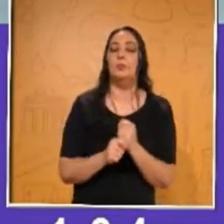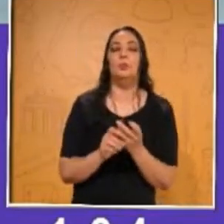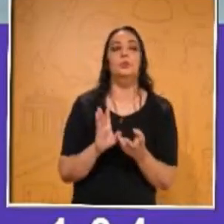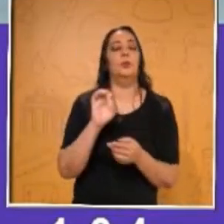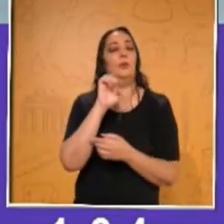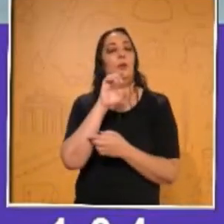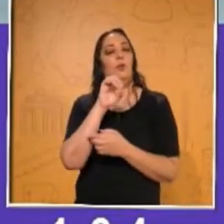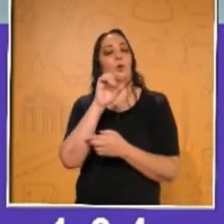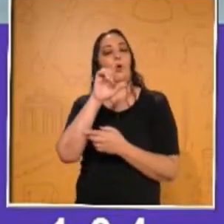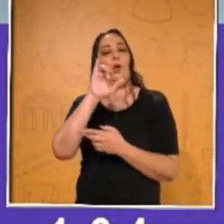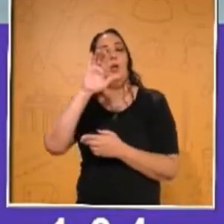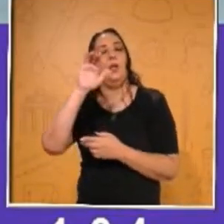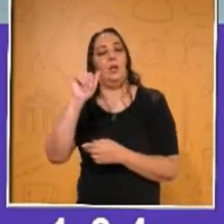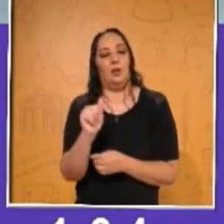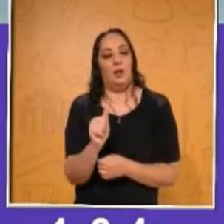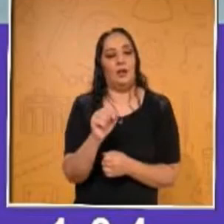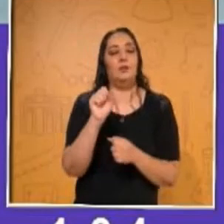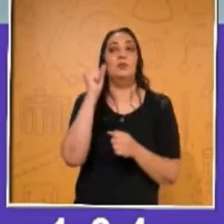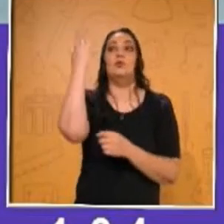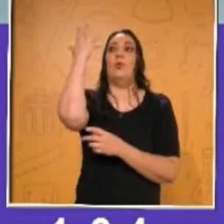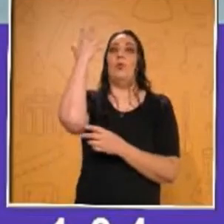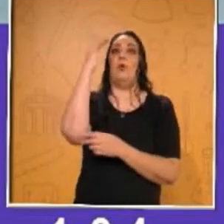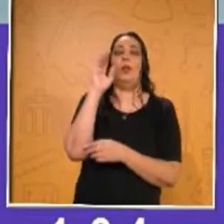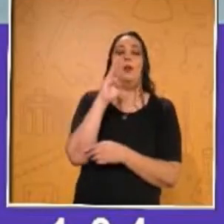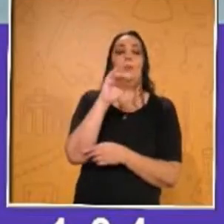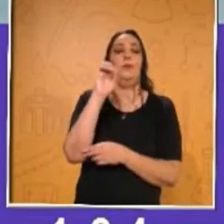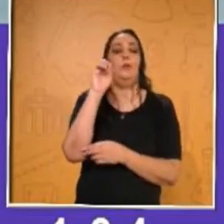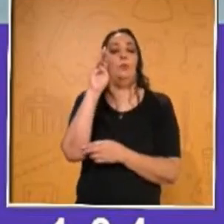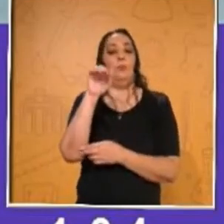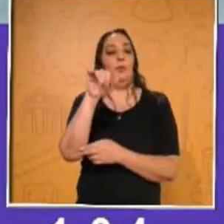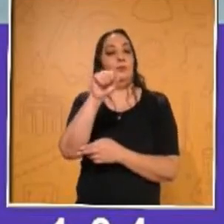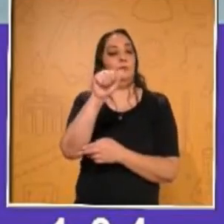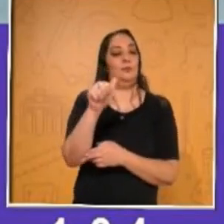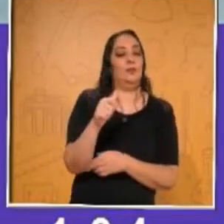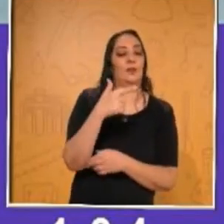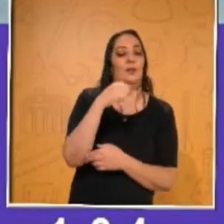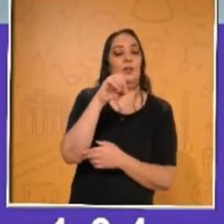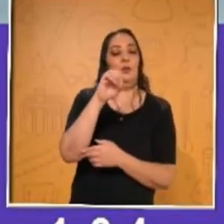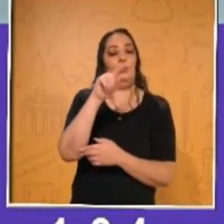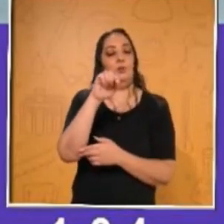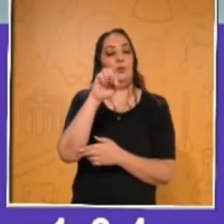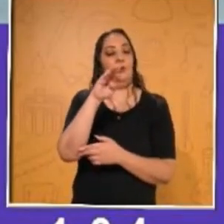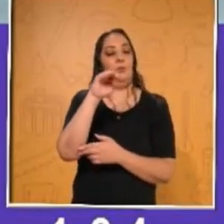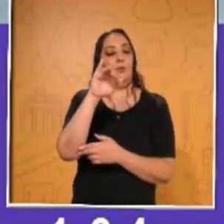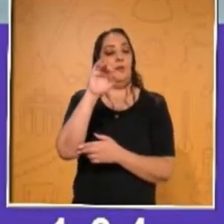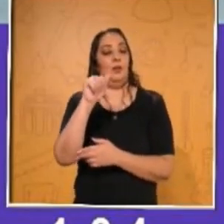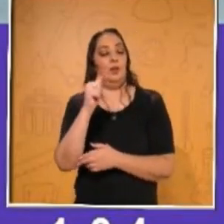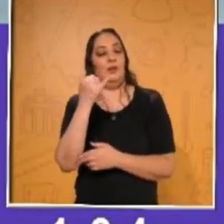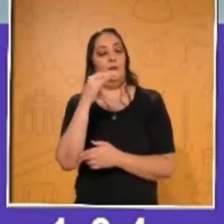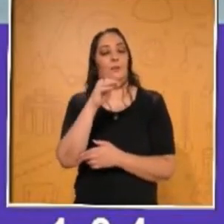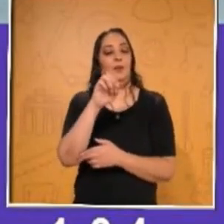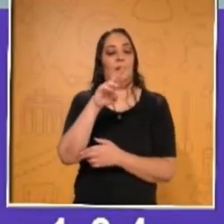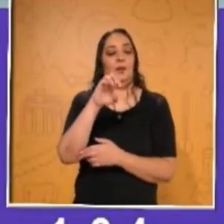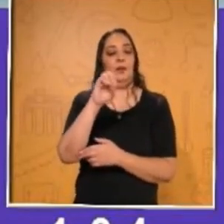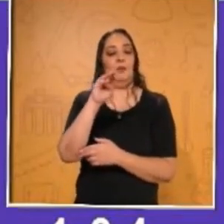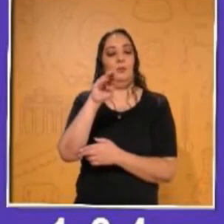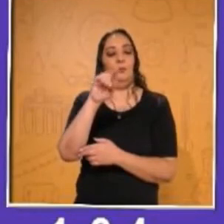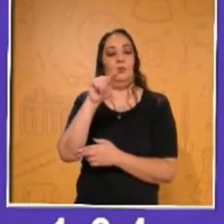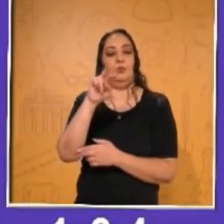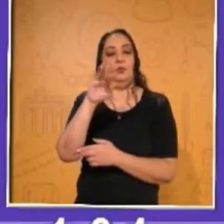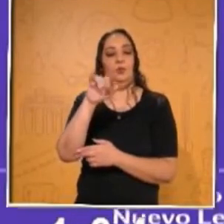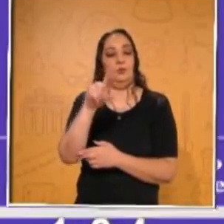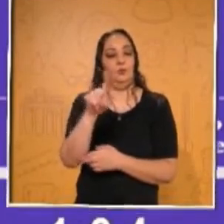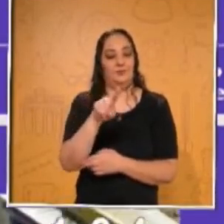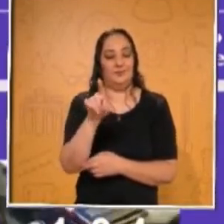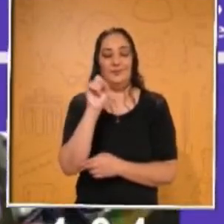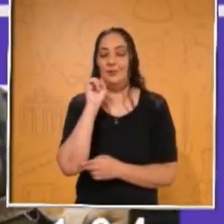eólica, la solar, la biomasa, la geotérmica y la mario motriz. Le damos